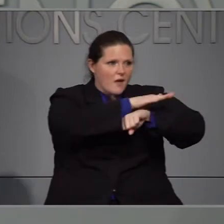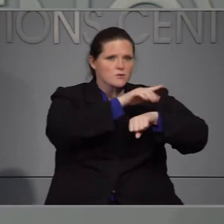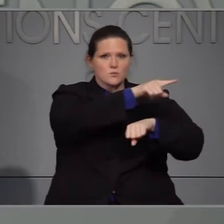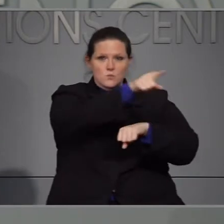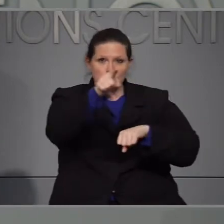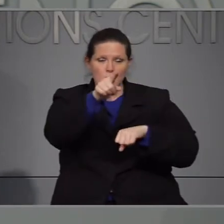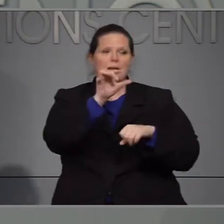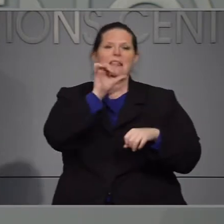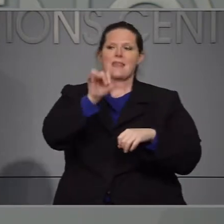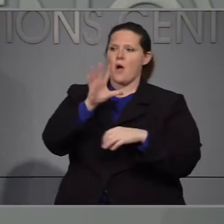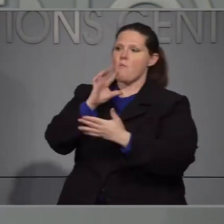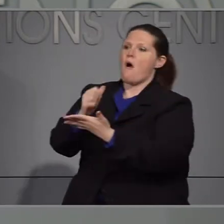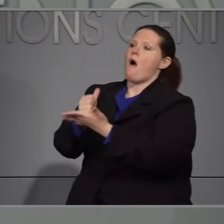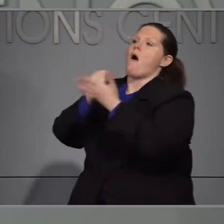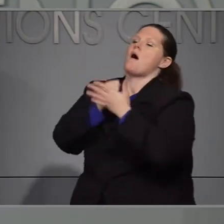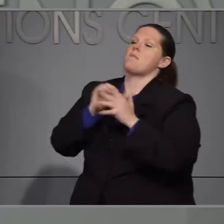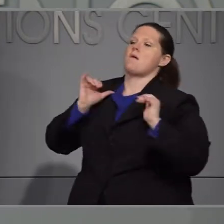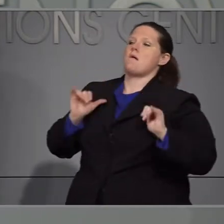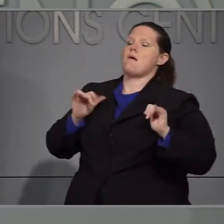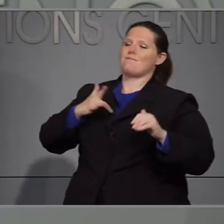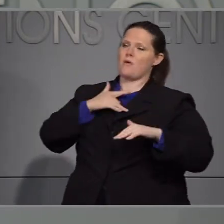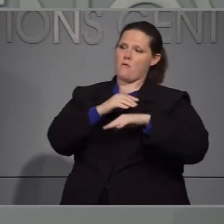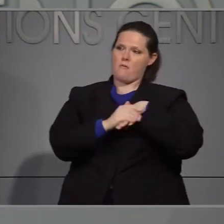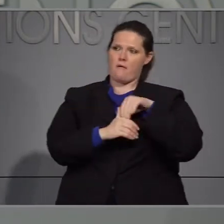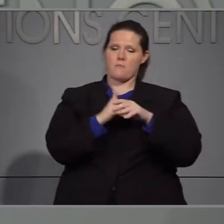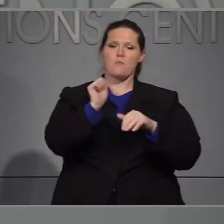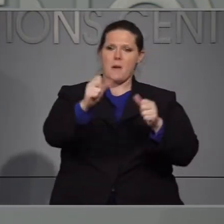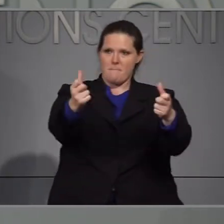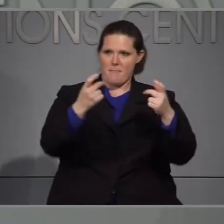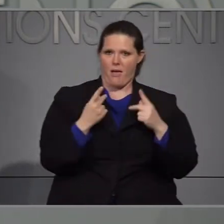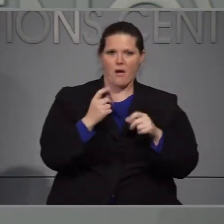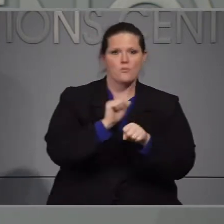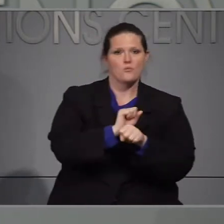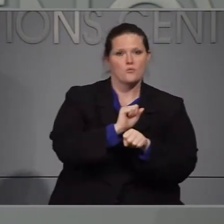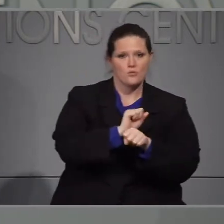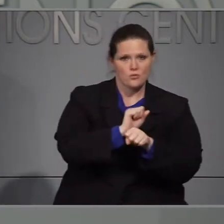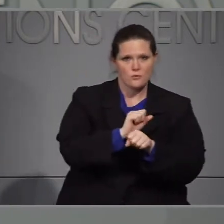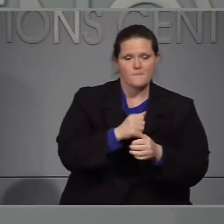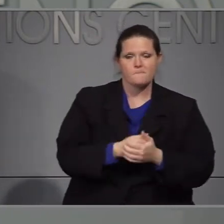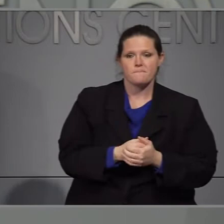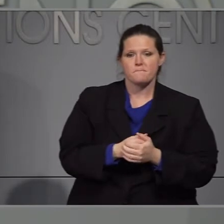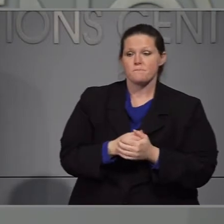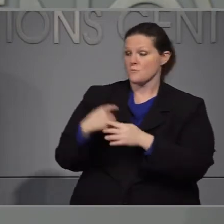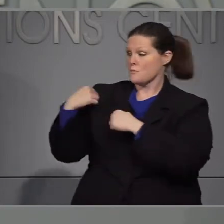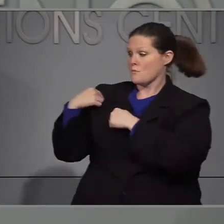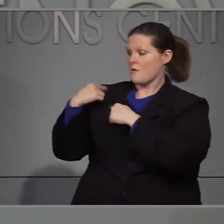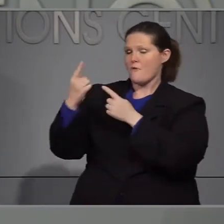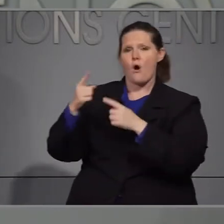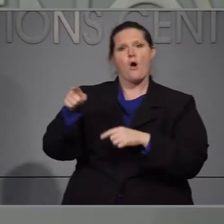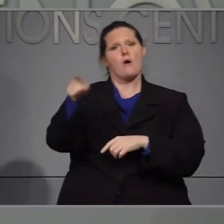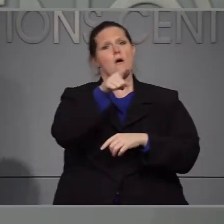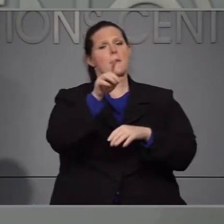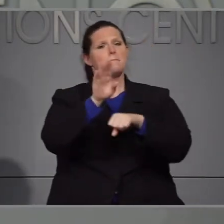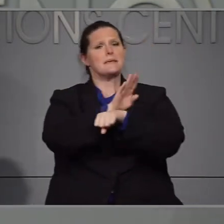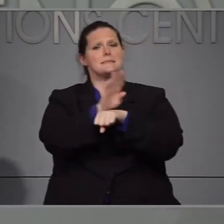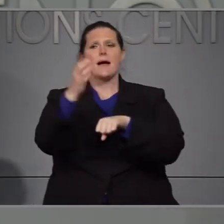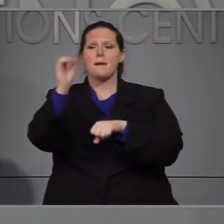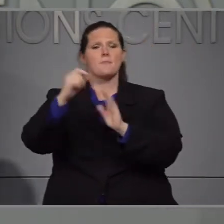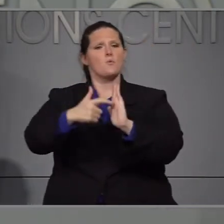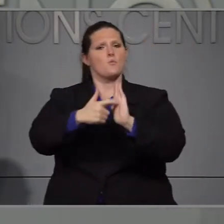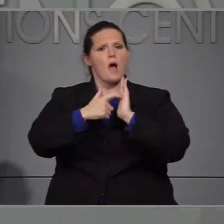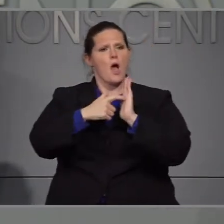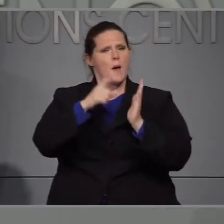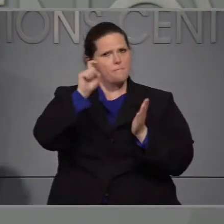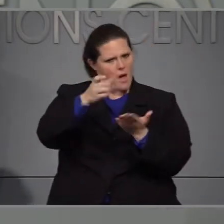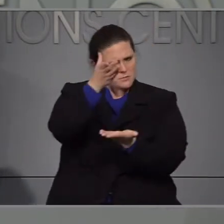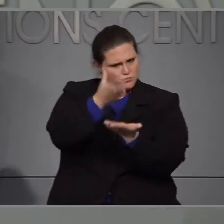a que los negocios y empleados regresen a sus actividades. Hasta ahora sabemos que muchos negocios exigían el tener un resultado negativo en la prueba